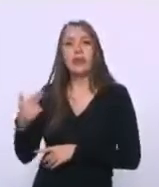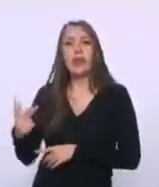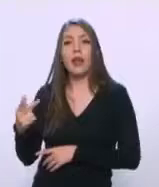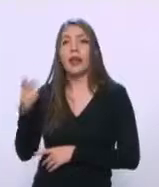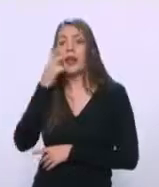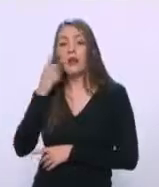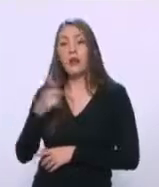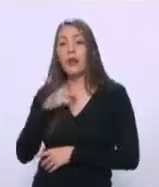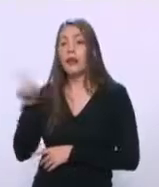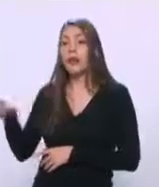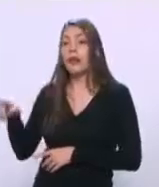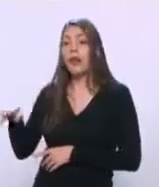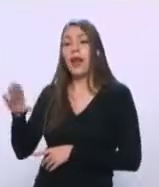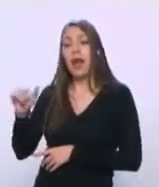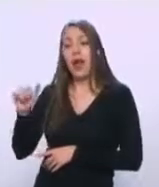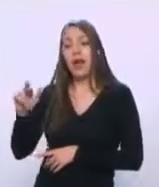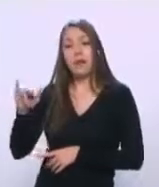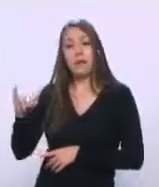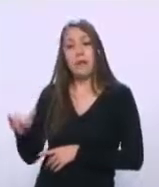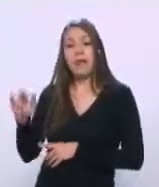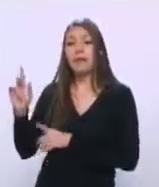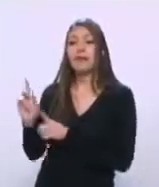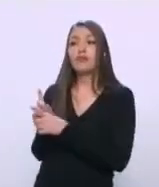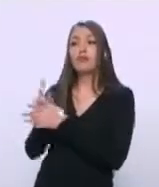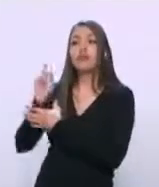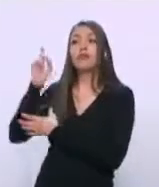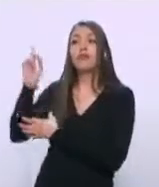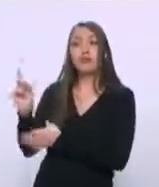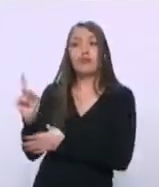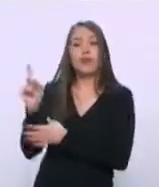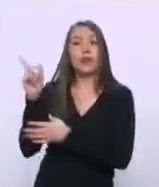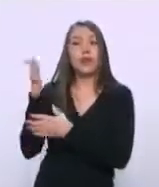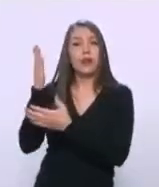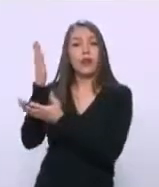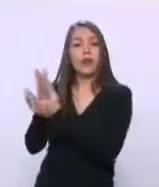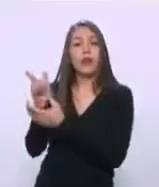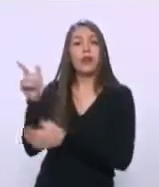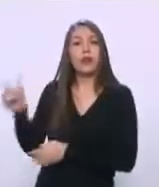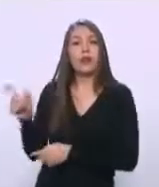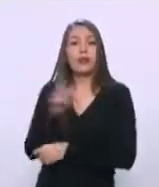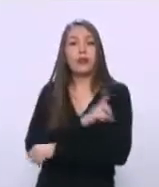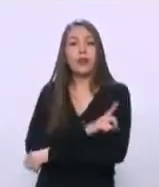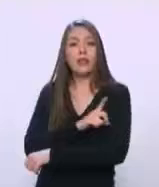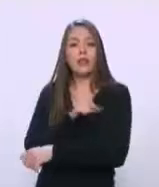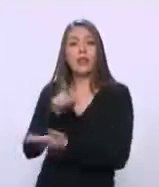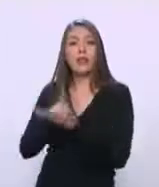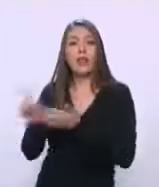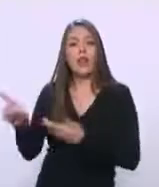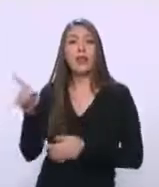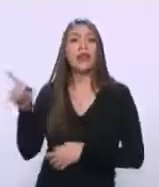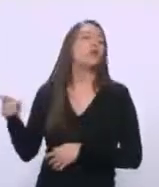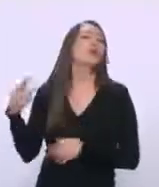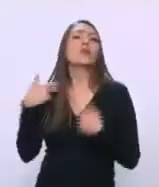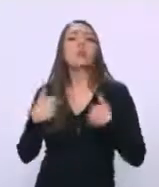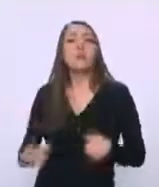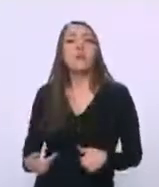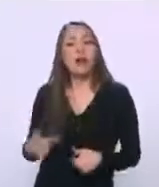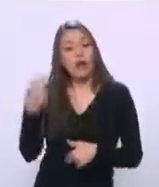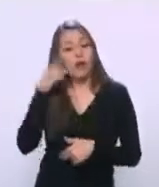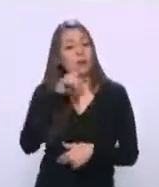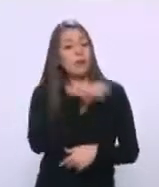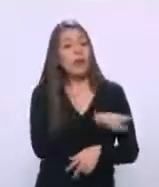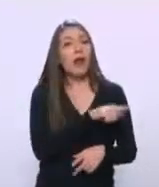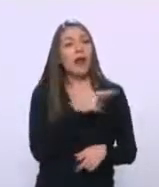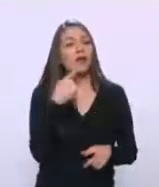Camín se había presentado a la Comisión Nacional de Derechos Humanos para tratar de presentar una queja en mi contra por